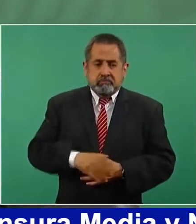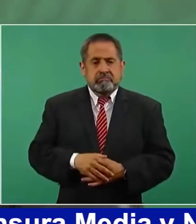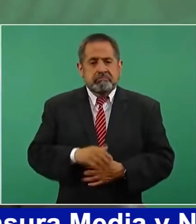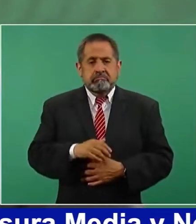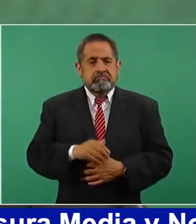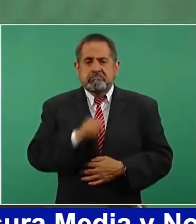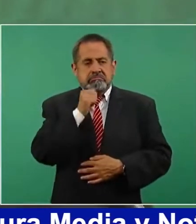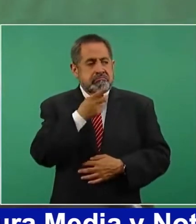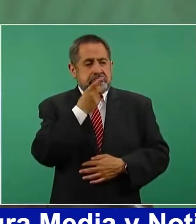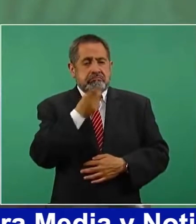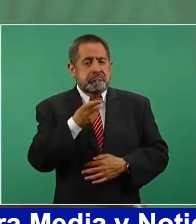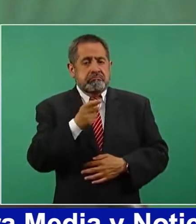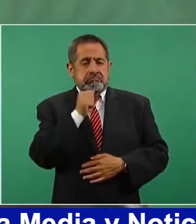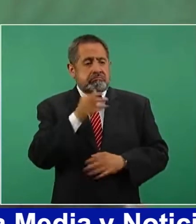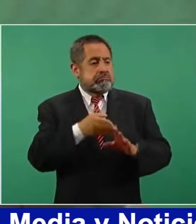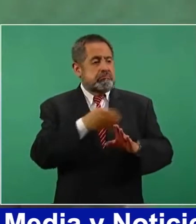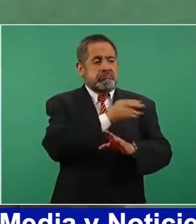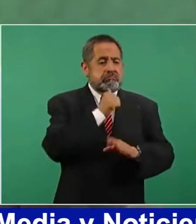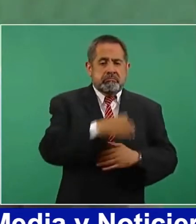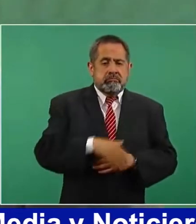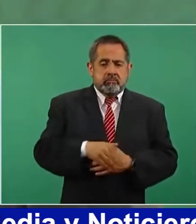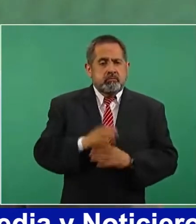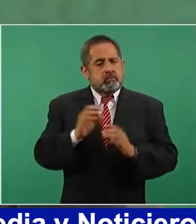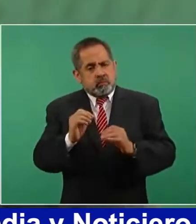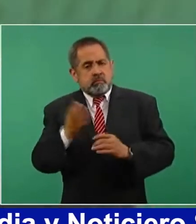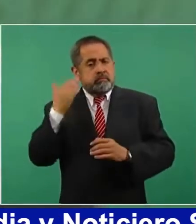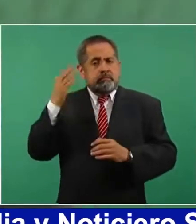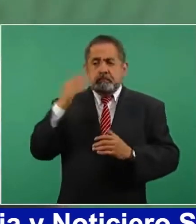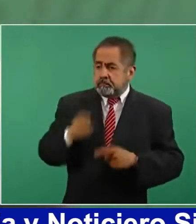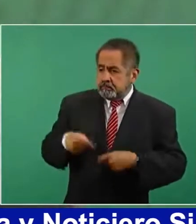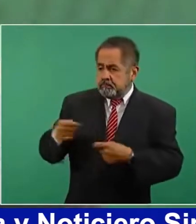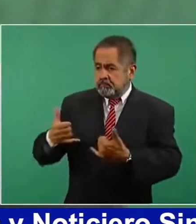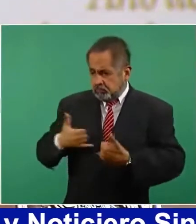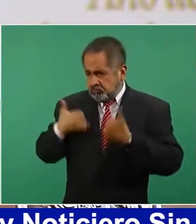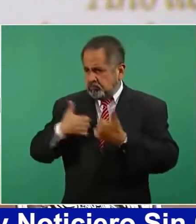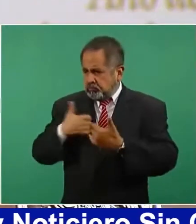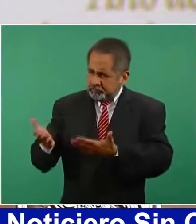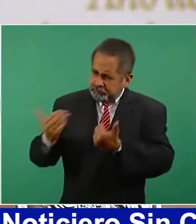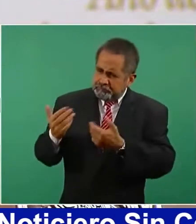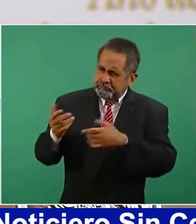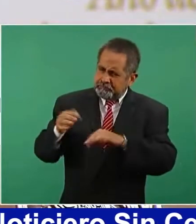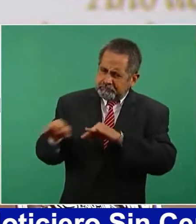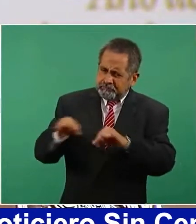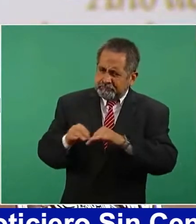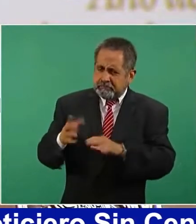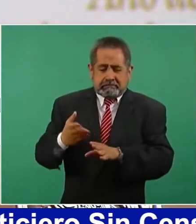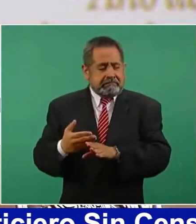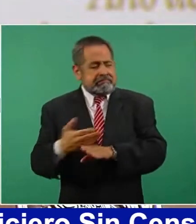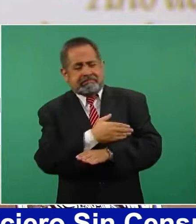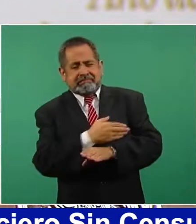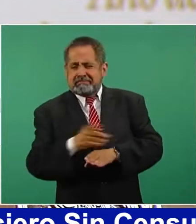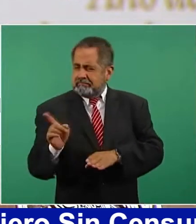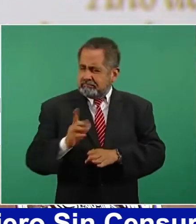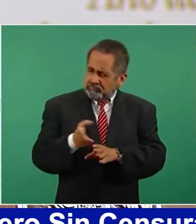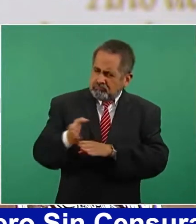Y se daba opciones a los jóvenes para no tomar el camino de las conductas antisociales.